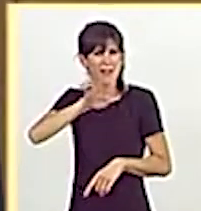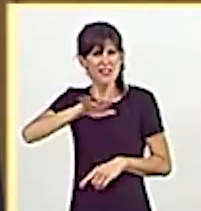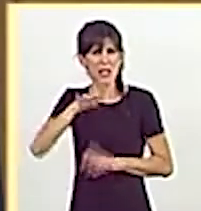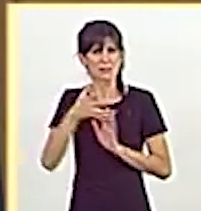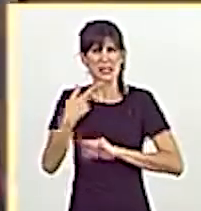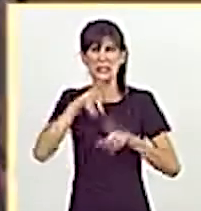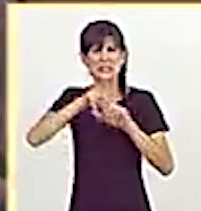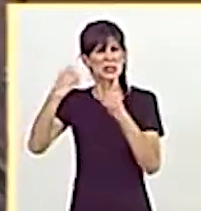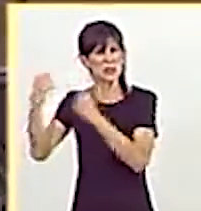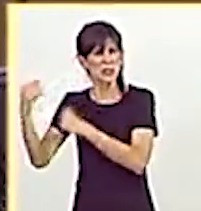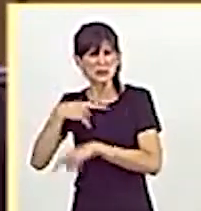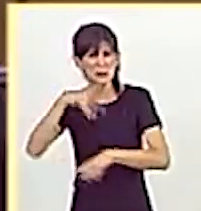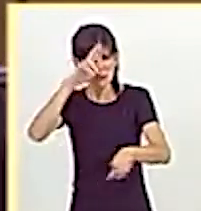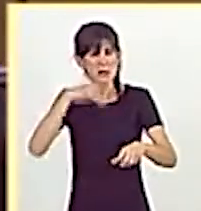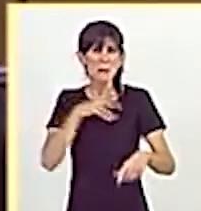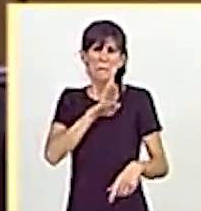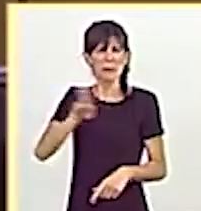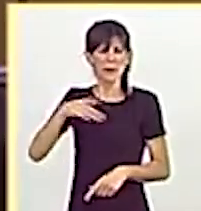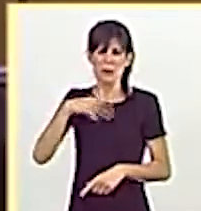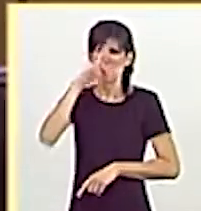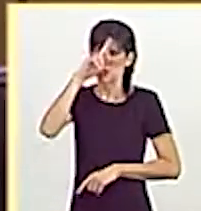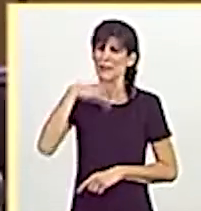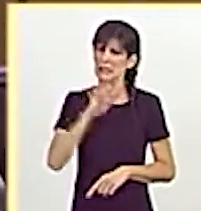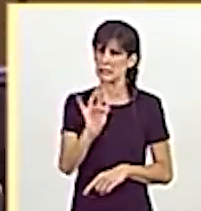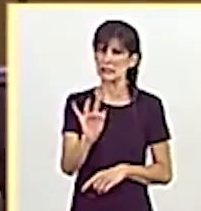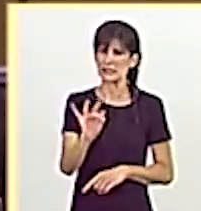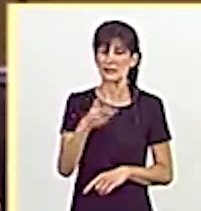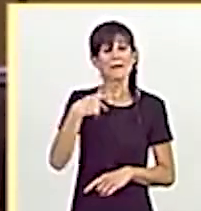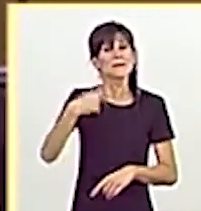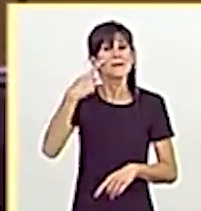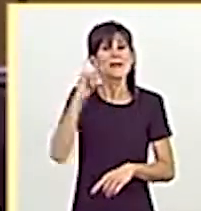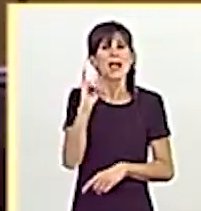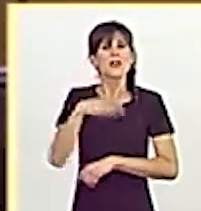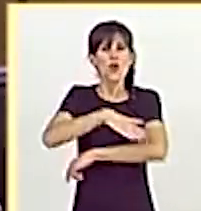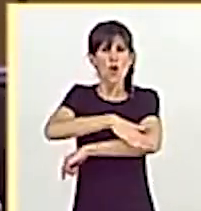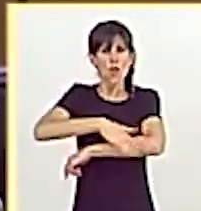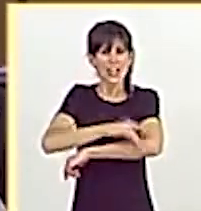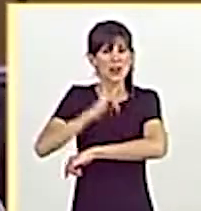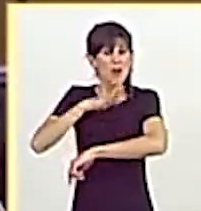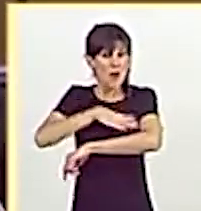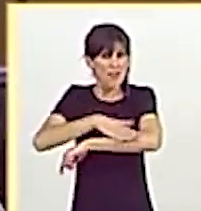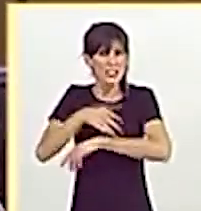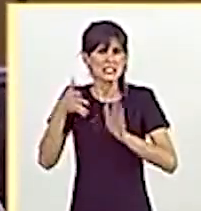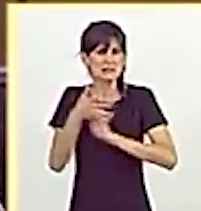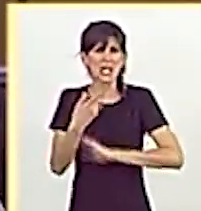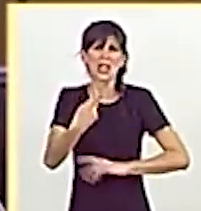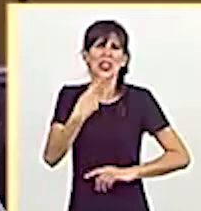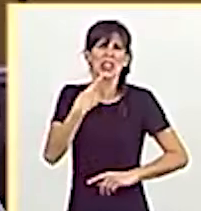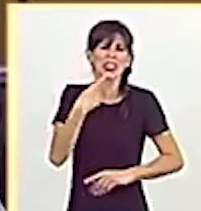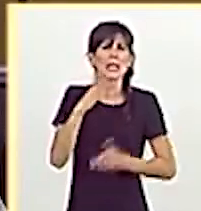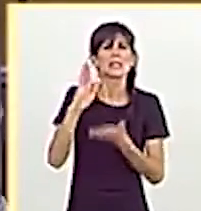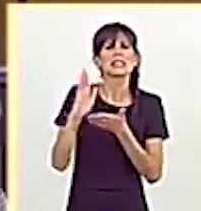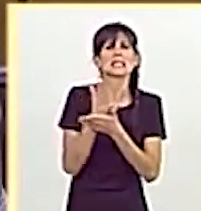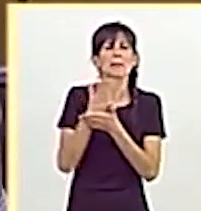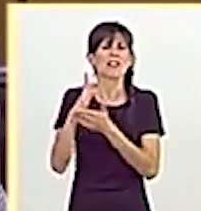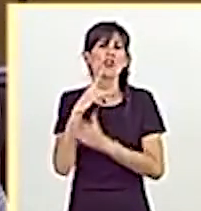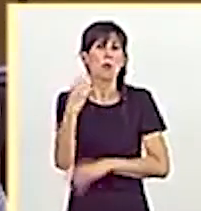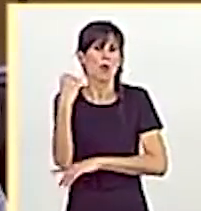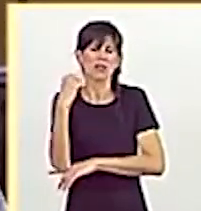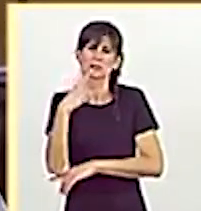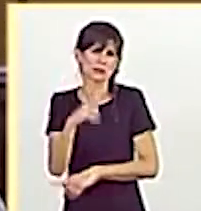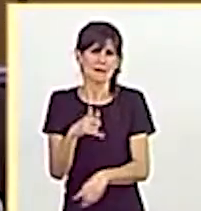instituciones? Al Partido Popular sí que le preocupa. Mire, tenemos un Gobierno que va dando lecciones de separación de poderes